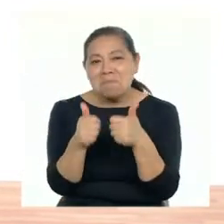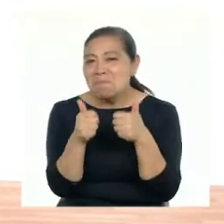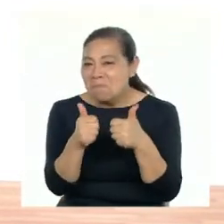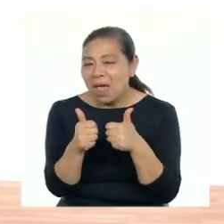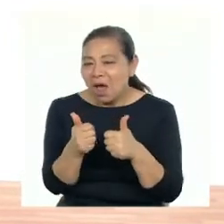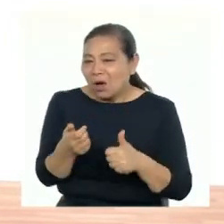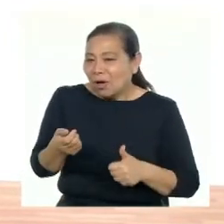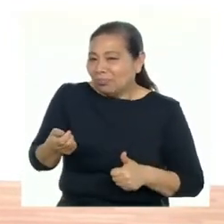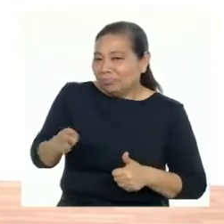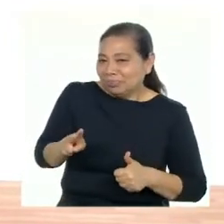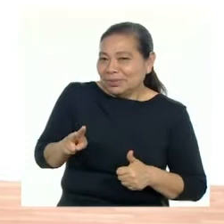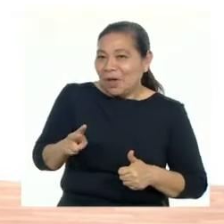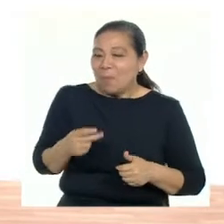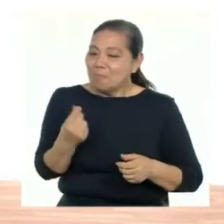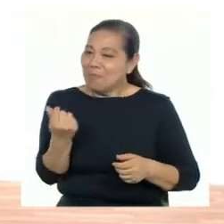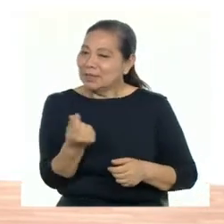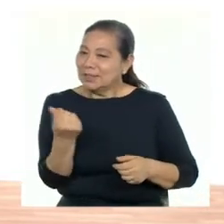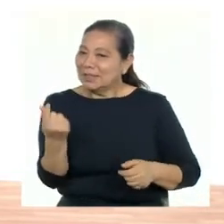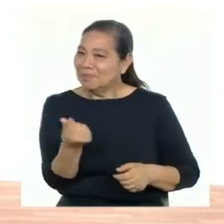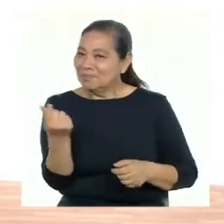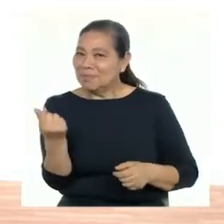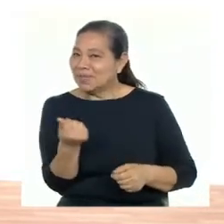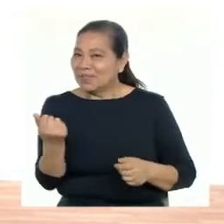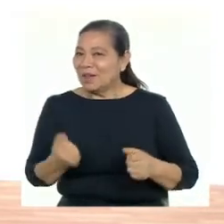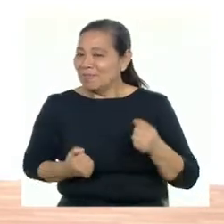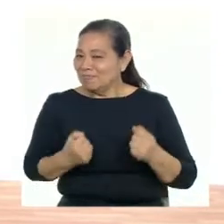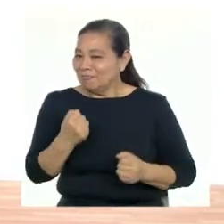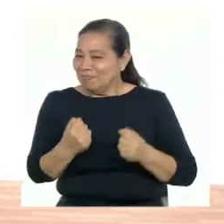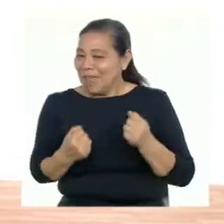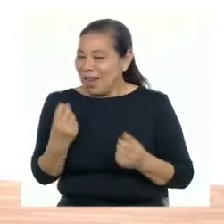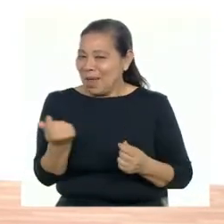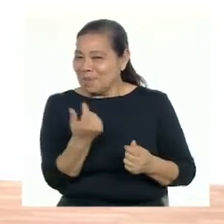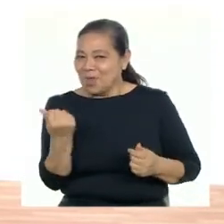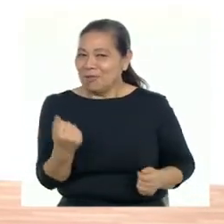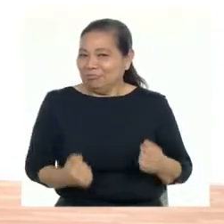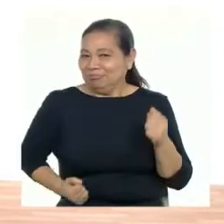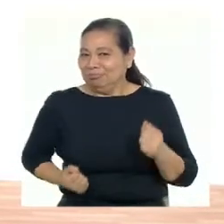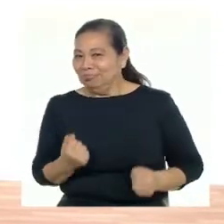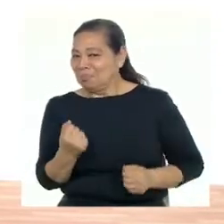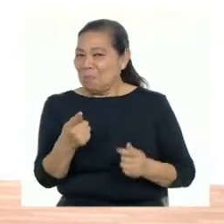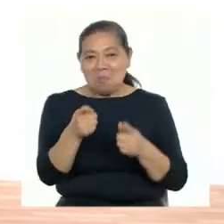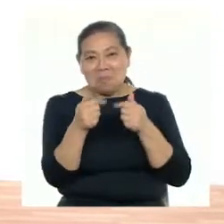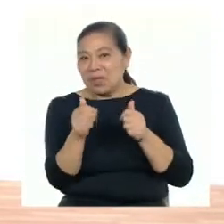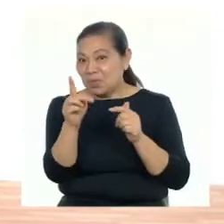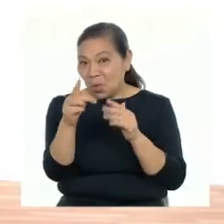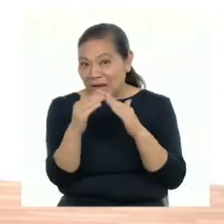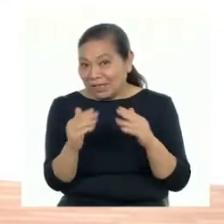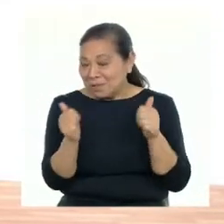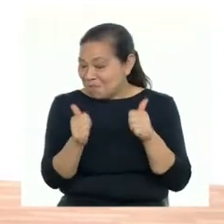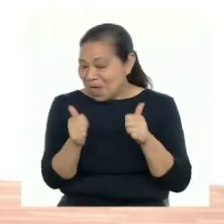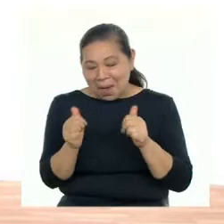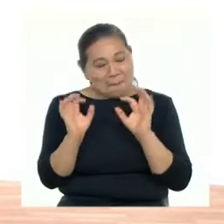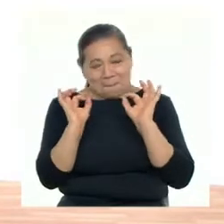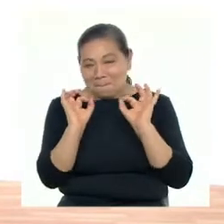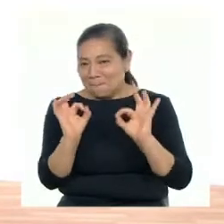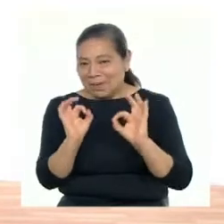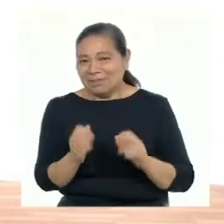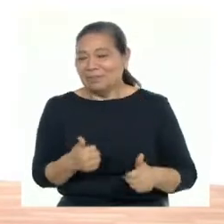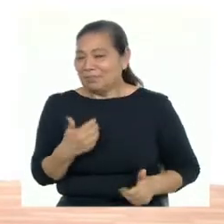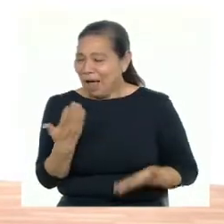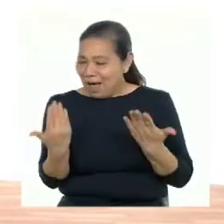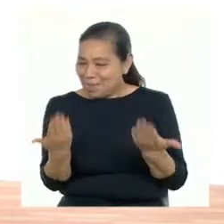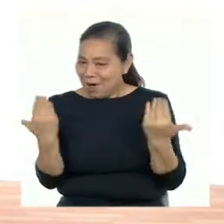Ahora aumentamos el ritmo, vamos. Aumentamos el ritmo. ¡Muy bien! Lo estás haciendo bien en casa. ¡Perfecto!